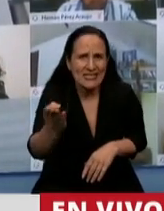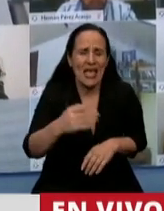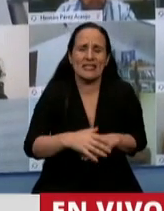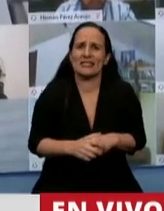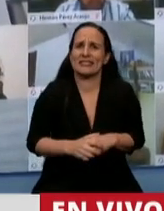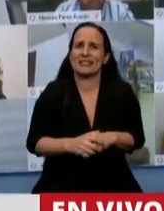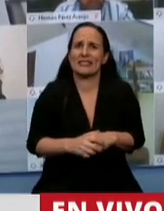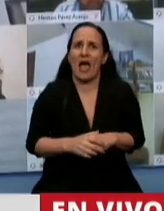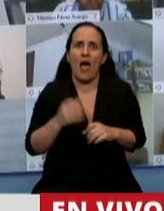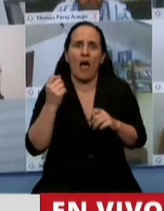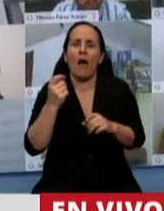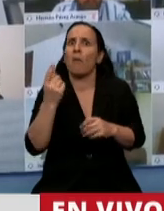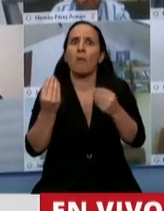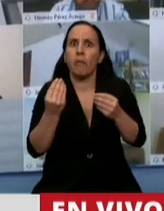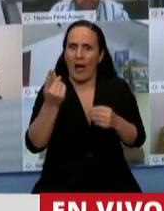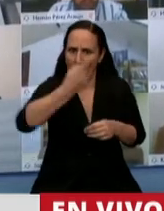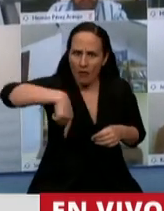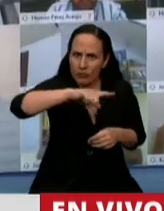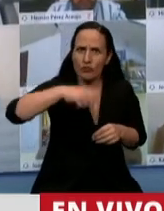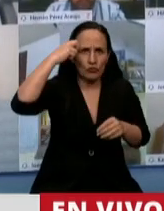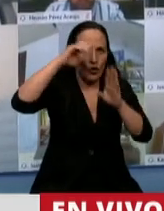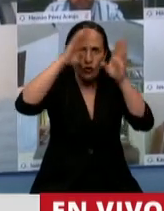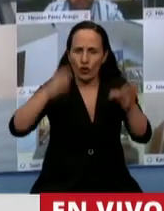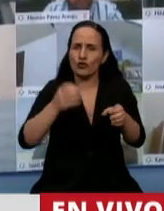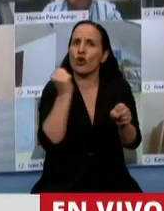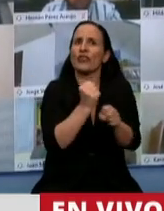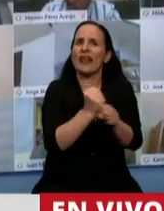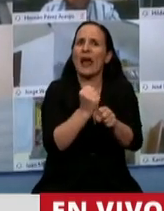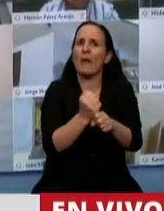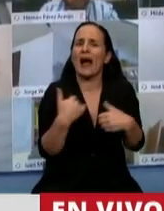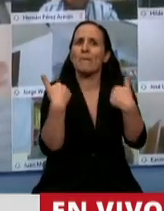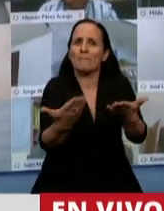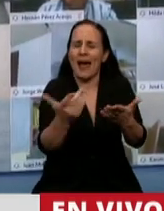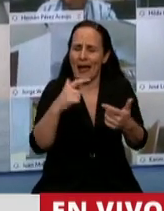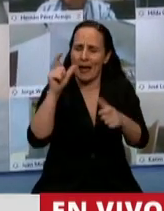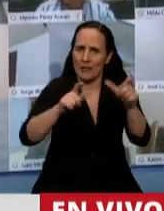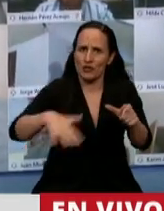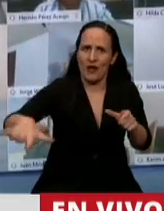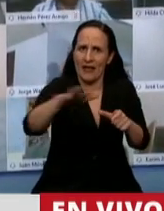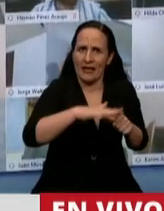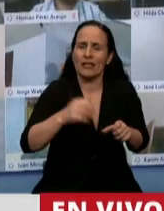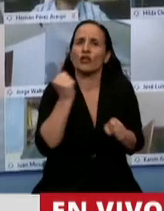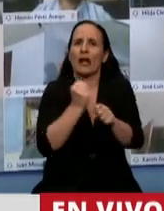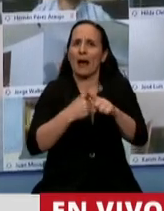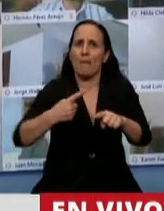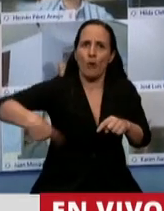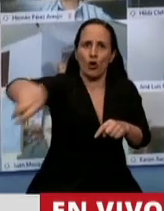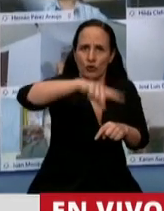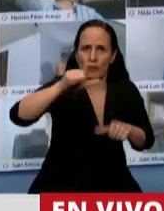Congreso haga lo que tiene que hacer, que es trabajar por y para los argentinos. Muchas gracias, señor Presidente.